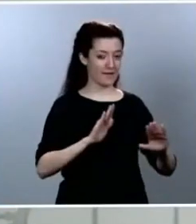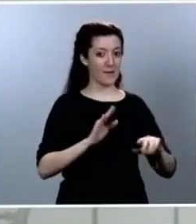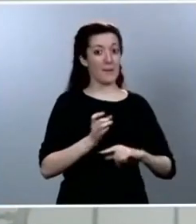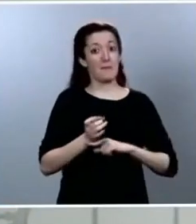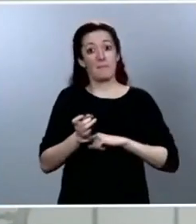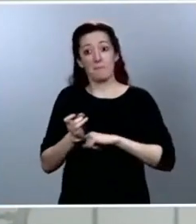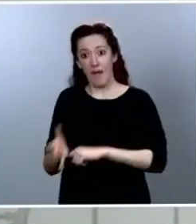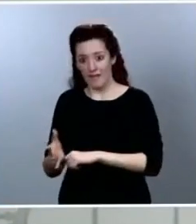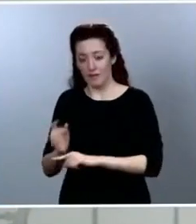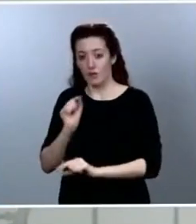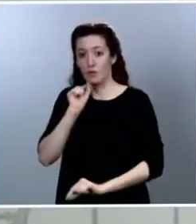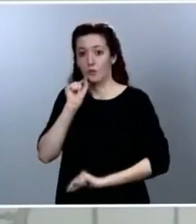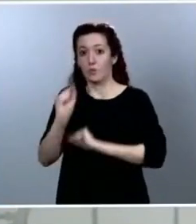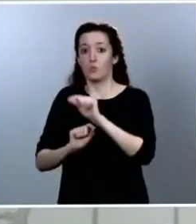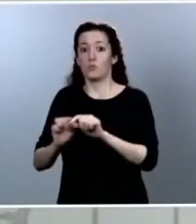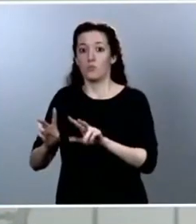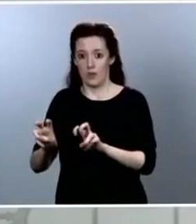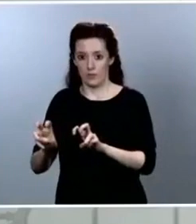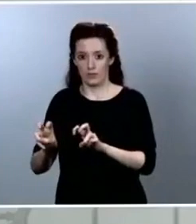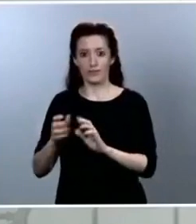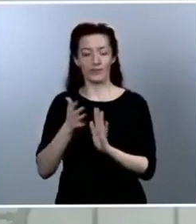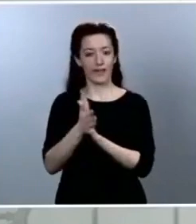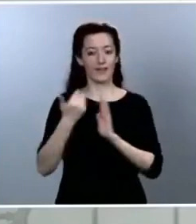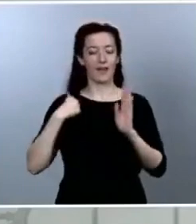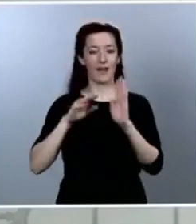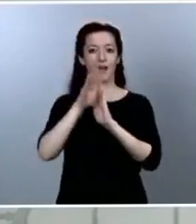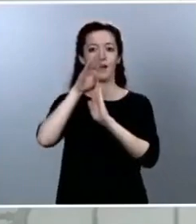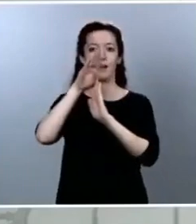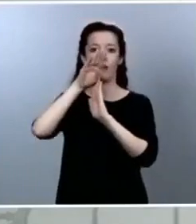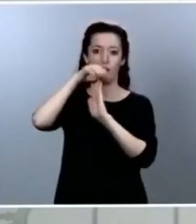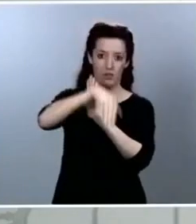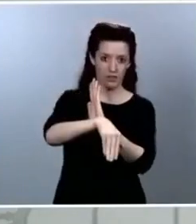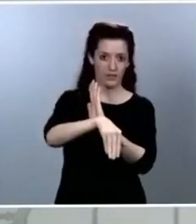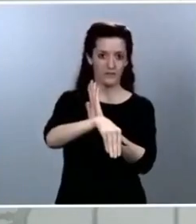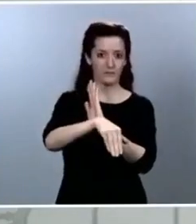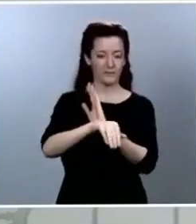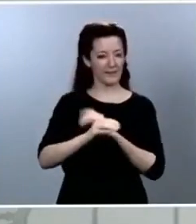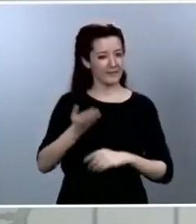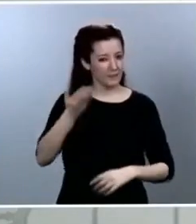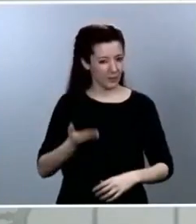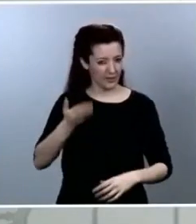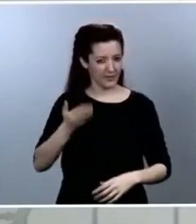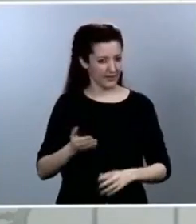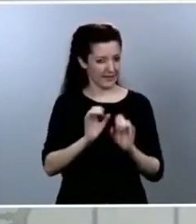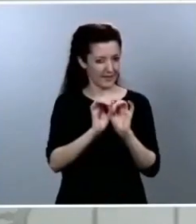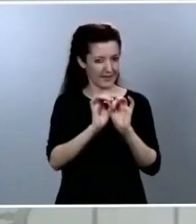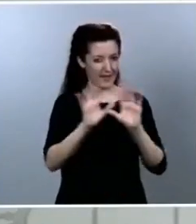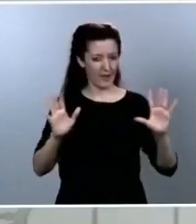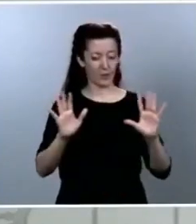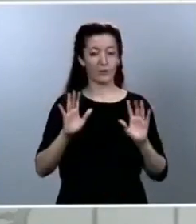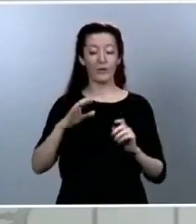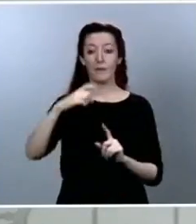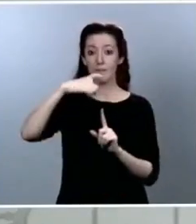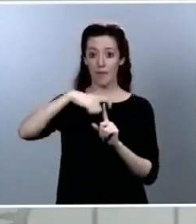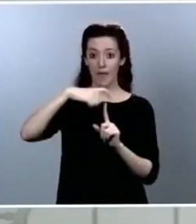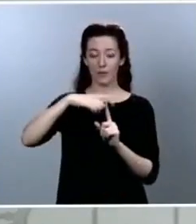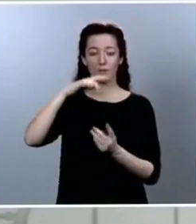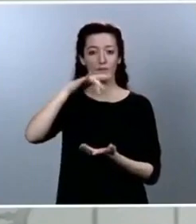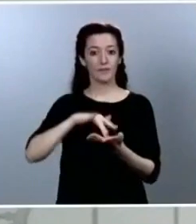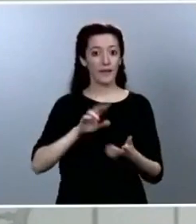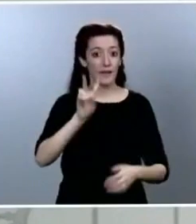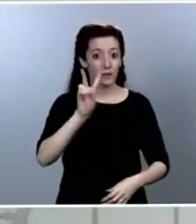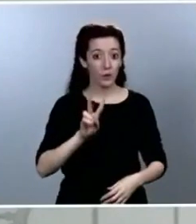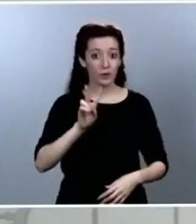curva. Y por eso creo que es importante hacer esta matización. El 2 de mayo lo que habrá será una apertura para el poder realizar